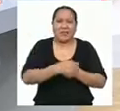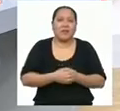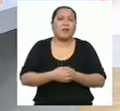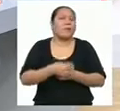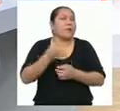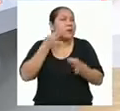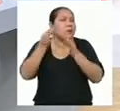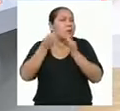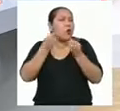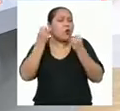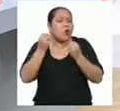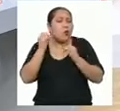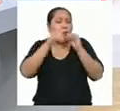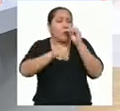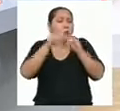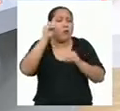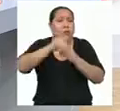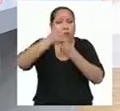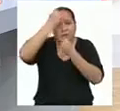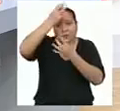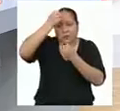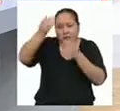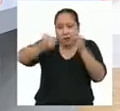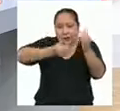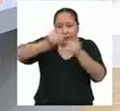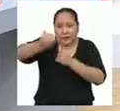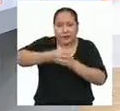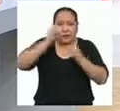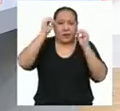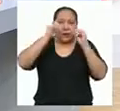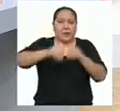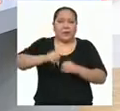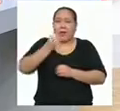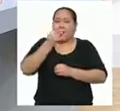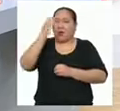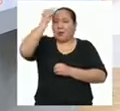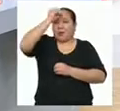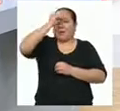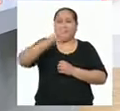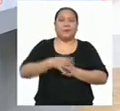cómo procesar los datos recogidos y sacar algunas conclusiones.